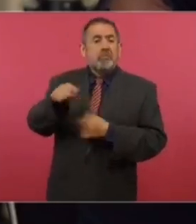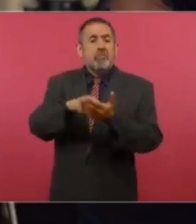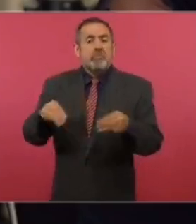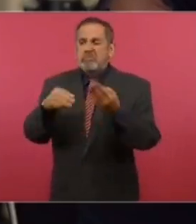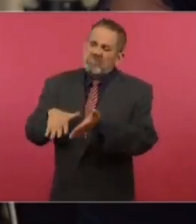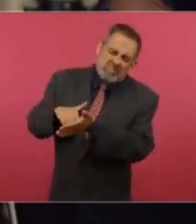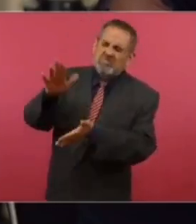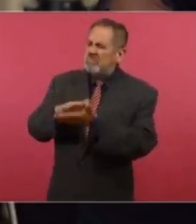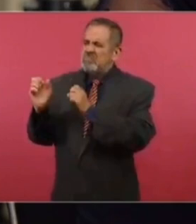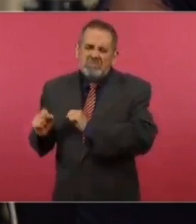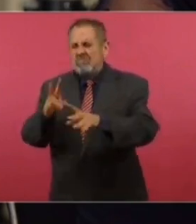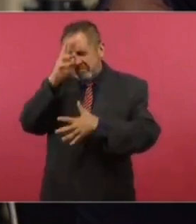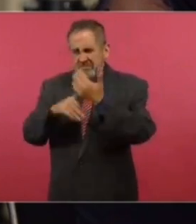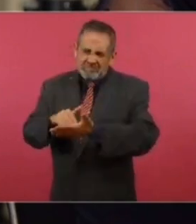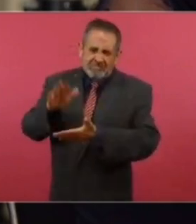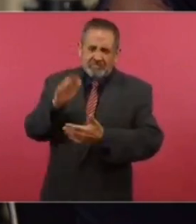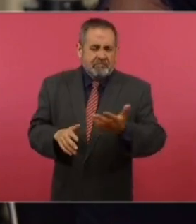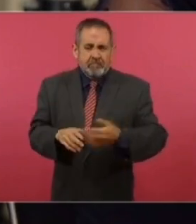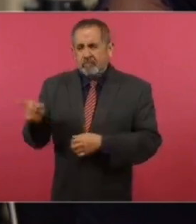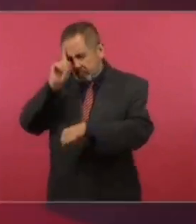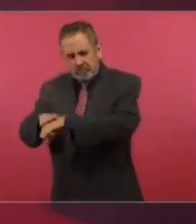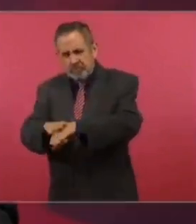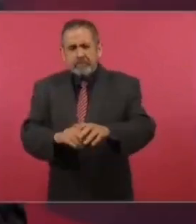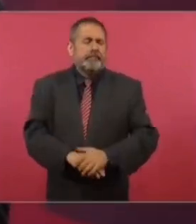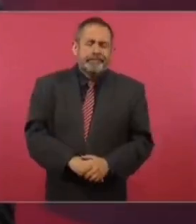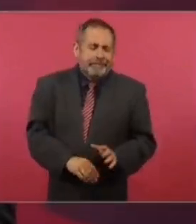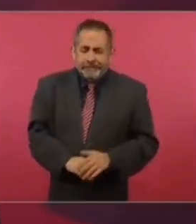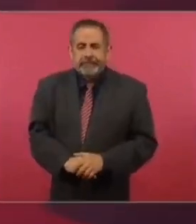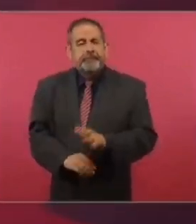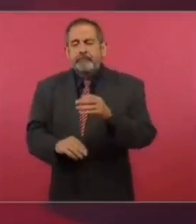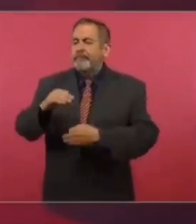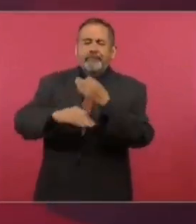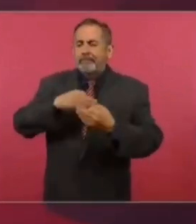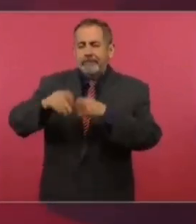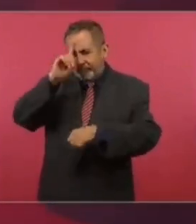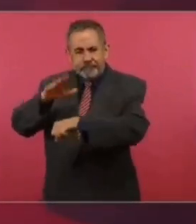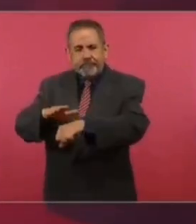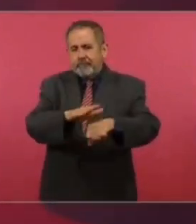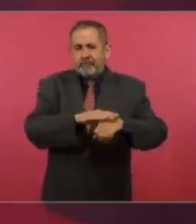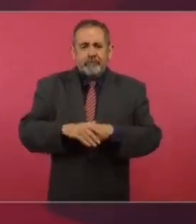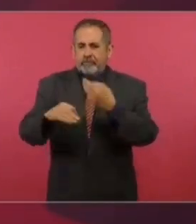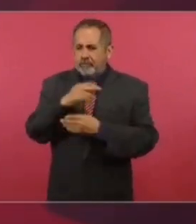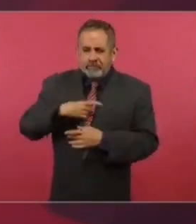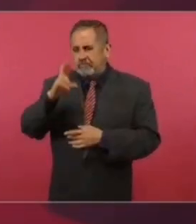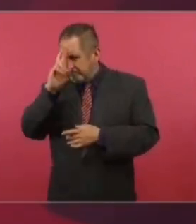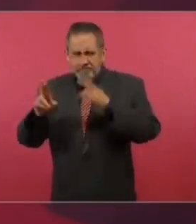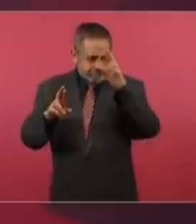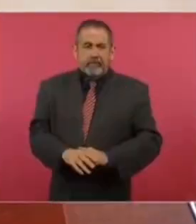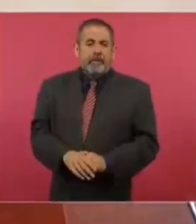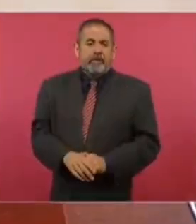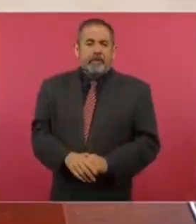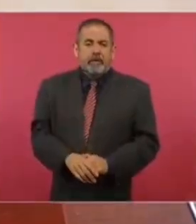mercado de artesanías. ¿Te habría llamado para sus simpatizantes militantes? todos, sea, para todos. Este, hay que respetarnos.